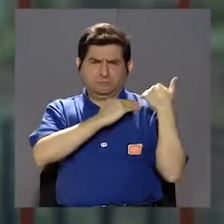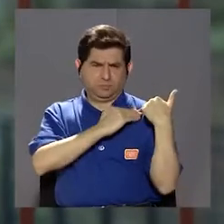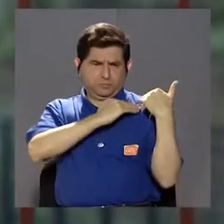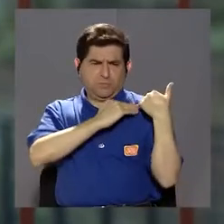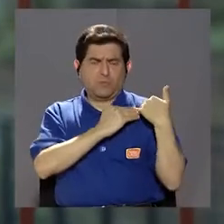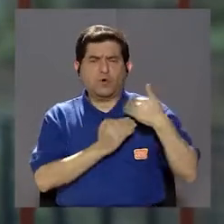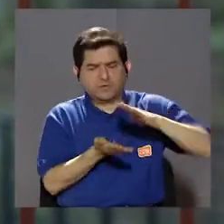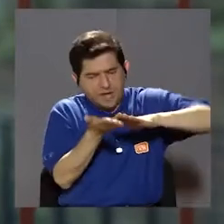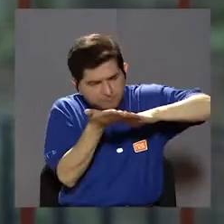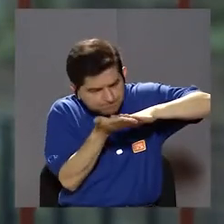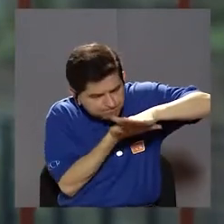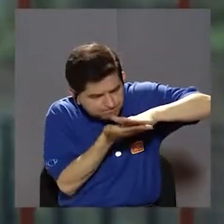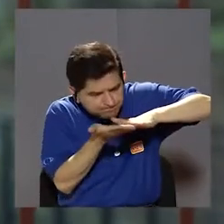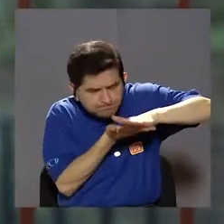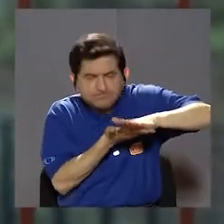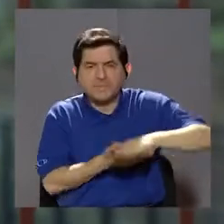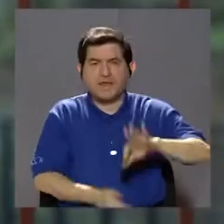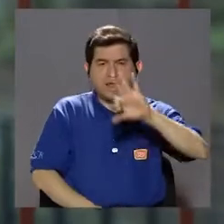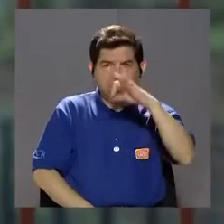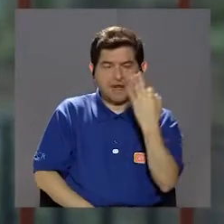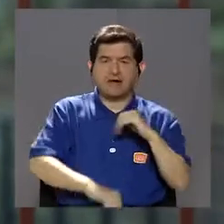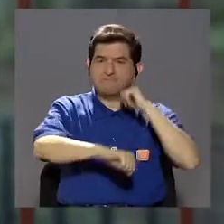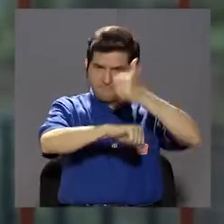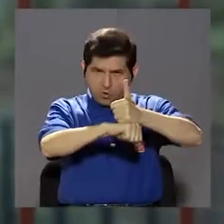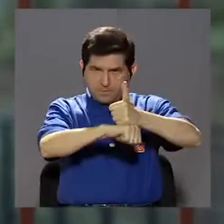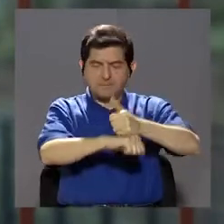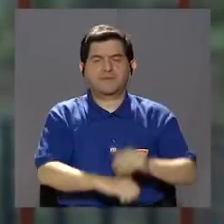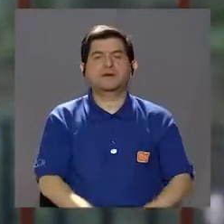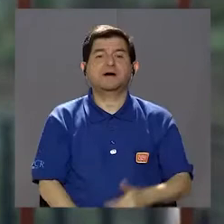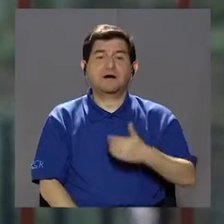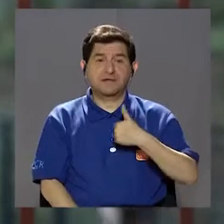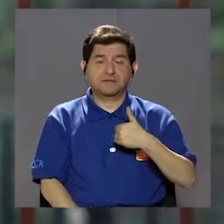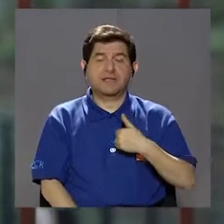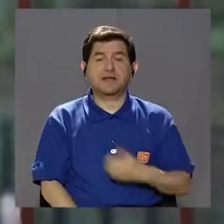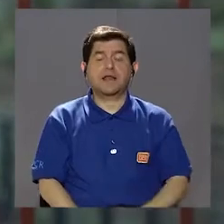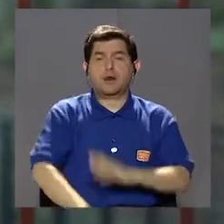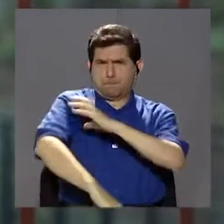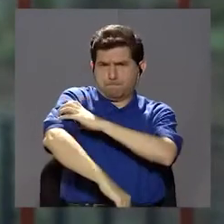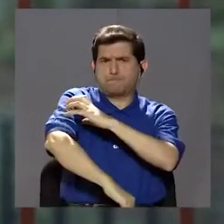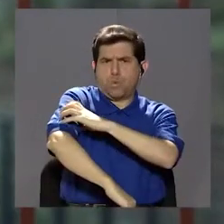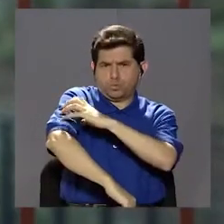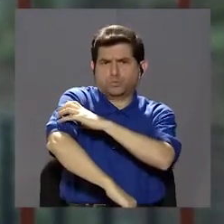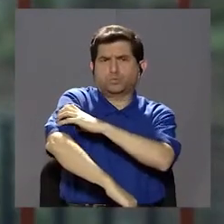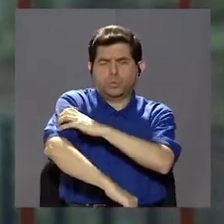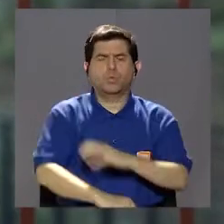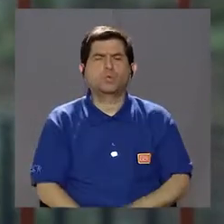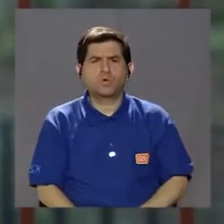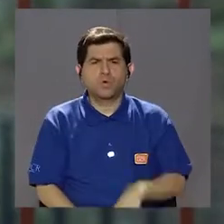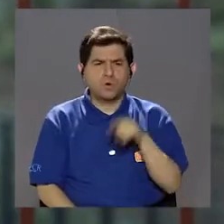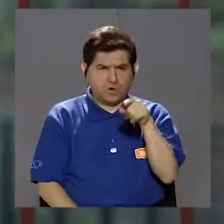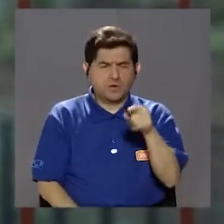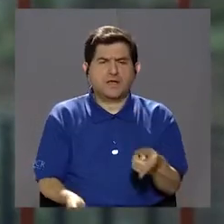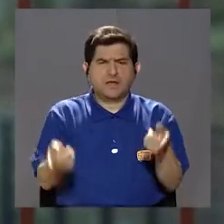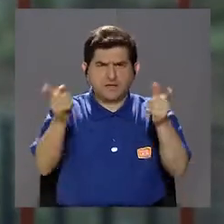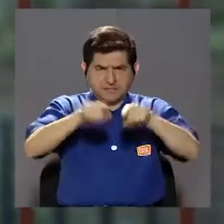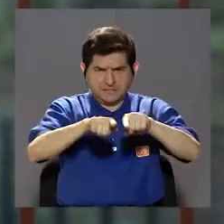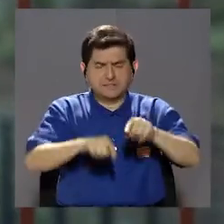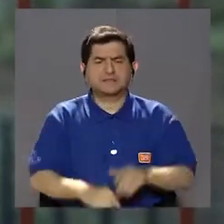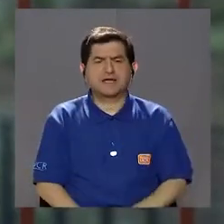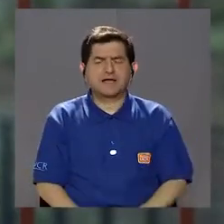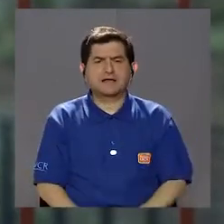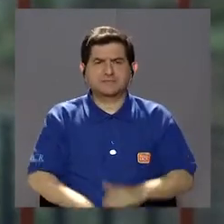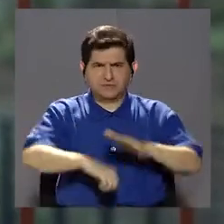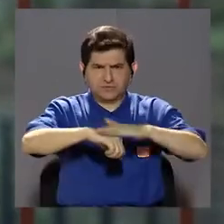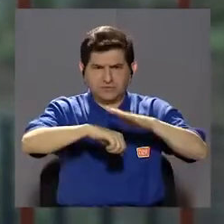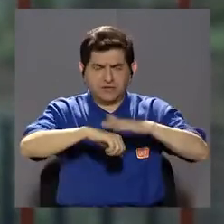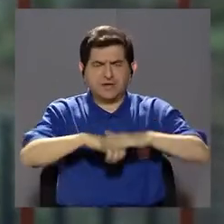soporte a la planta del pie, le da la forma a la planta del pie. Tenemos unos músculos que serían músculos flexores